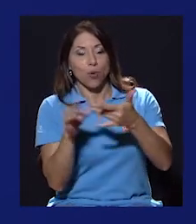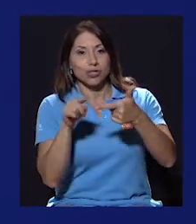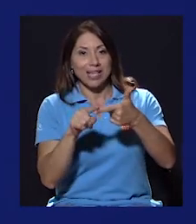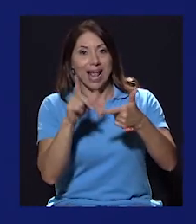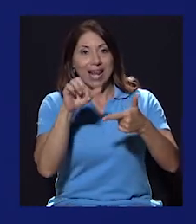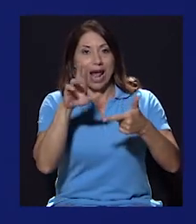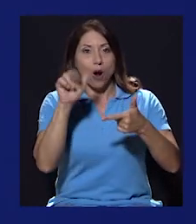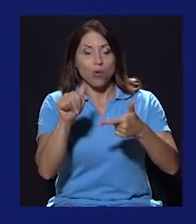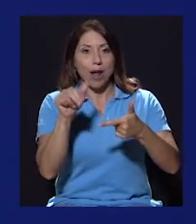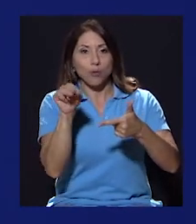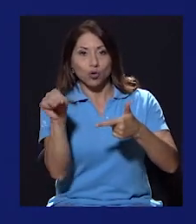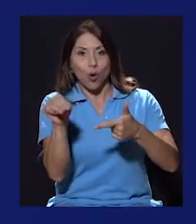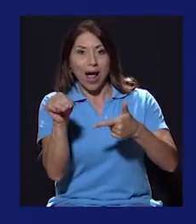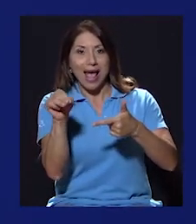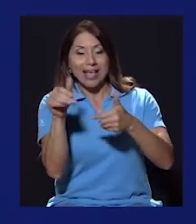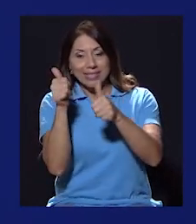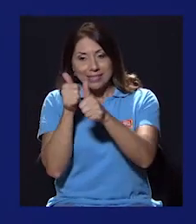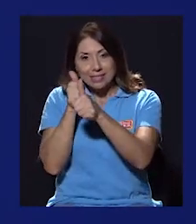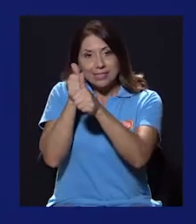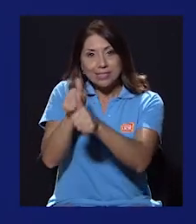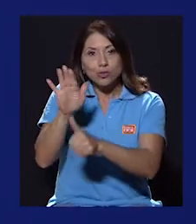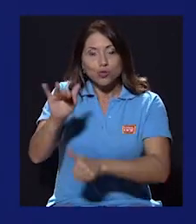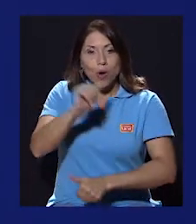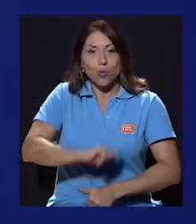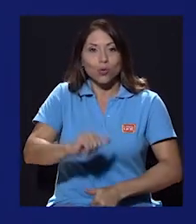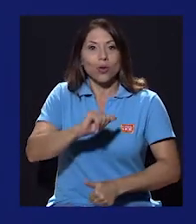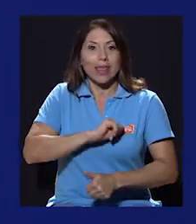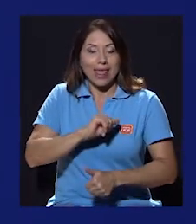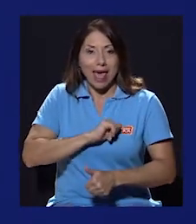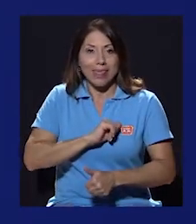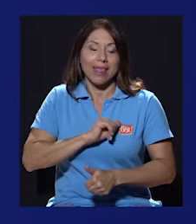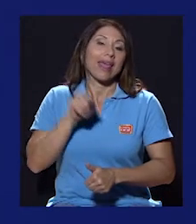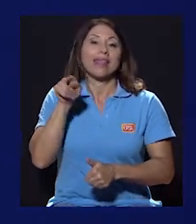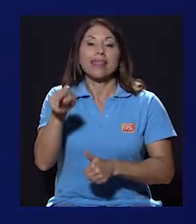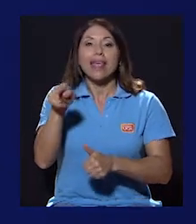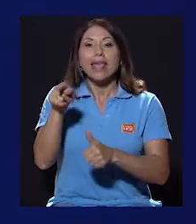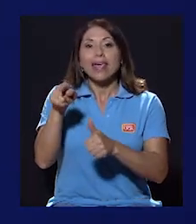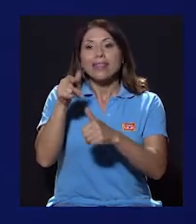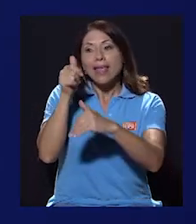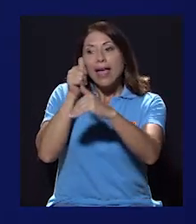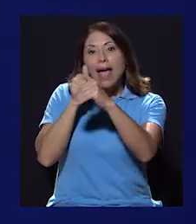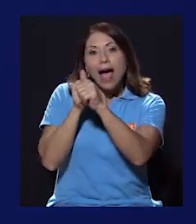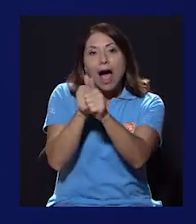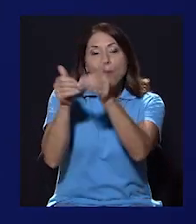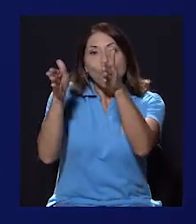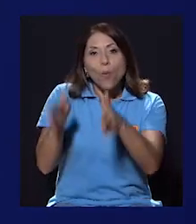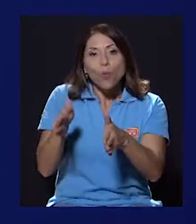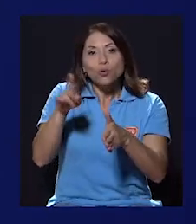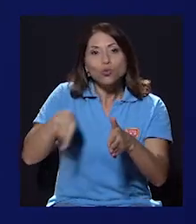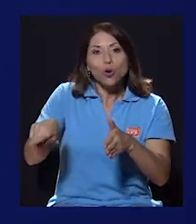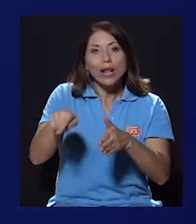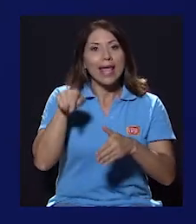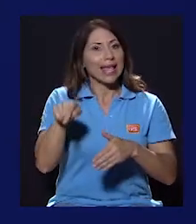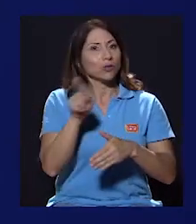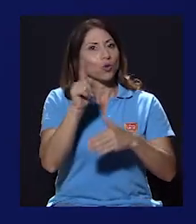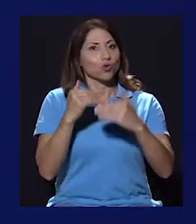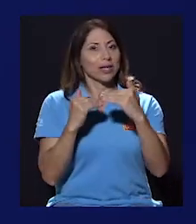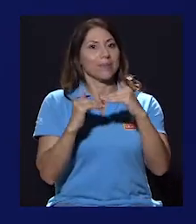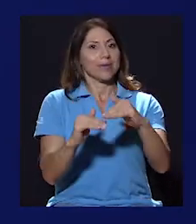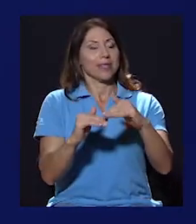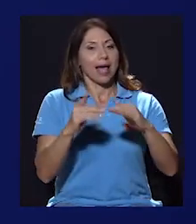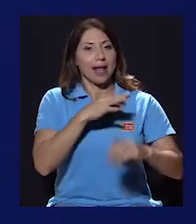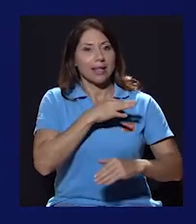sometieron a su autoridad de profeta y apóstol de apóstoles. Esta relación no se limita al plano espiritual.